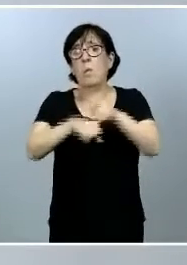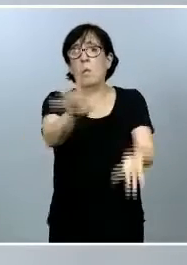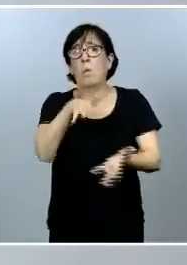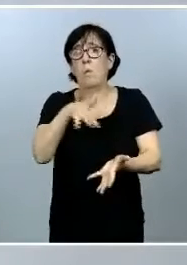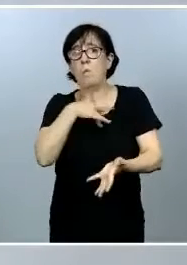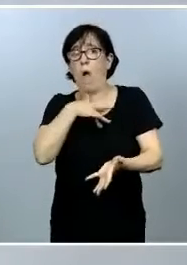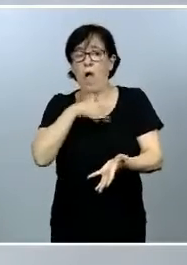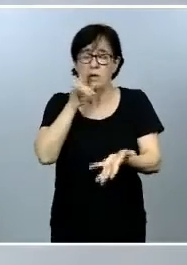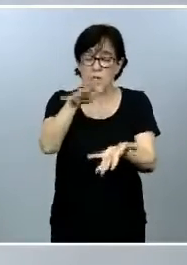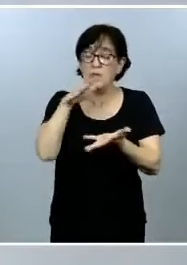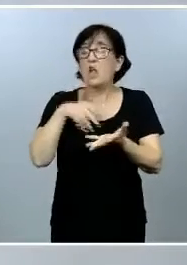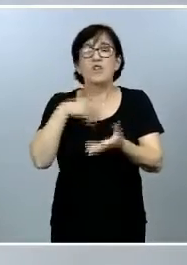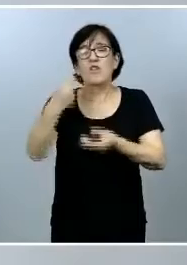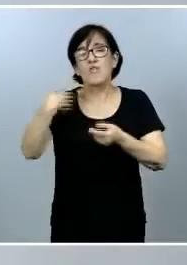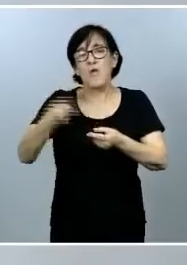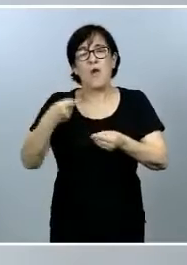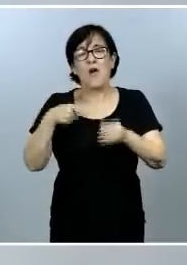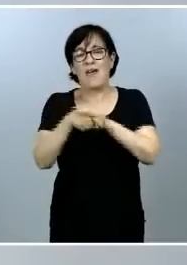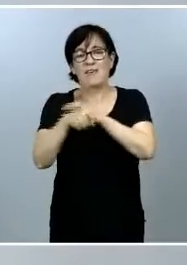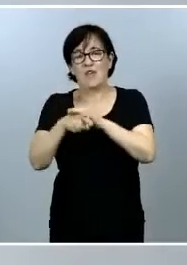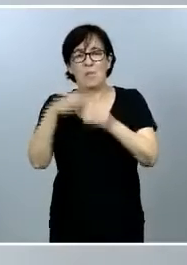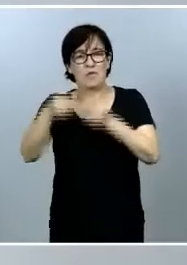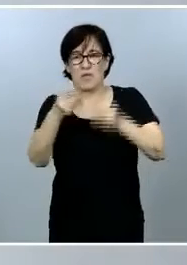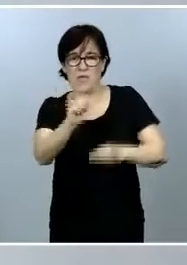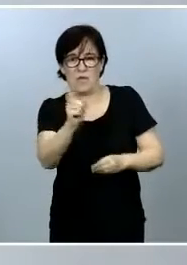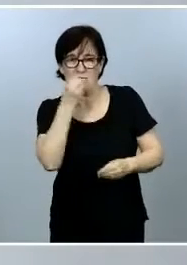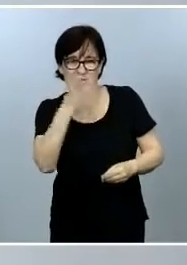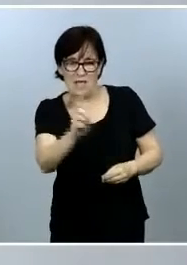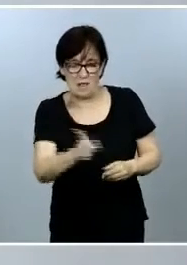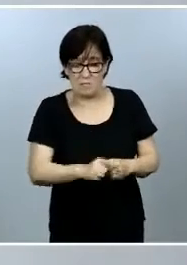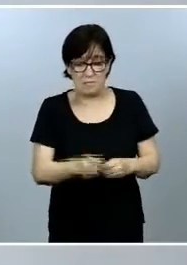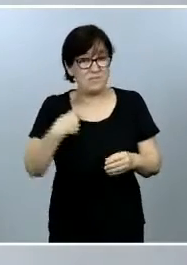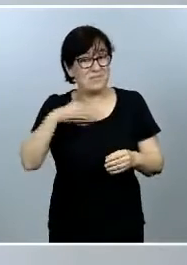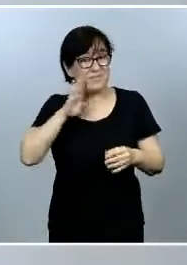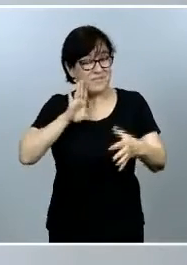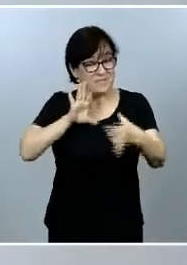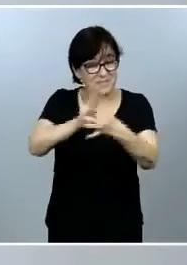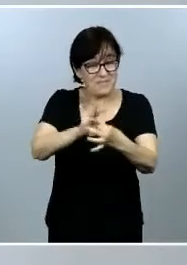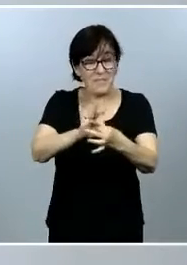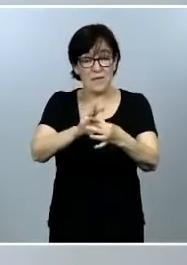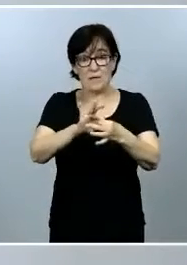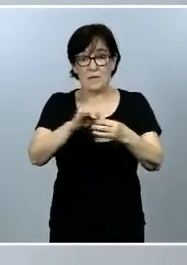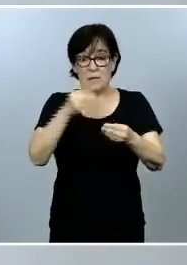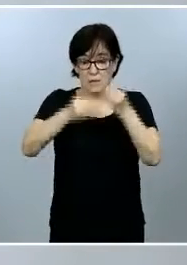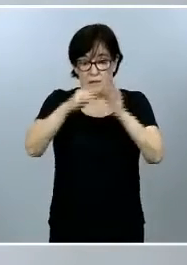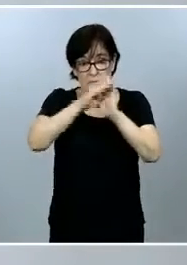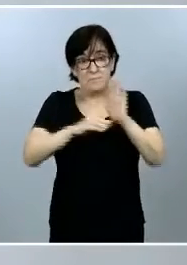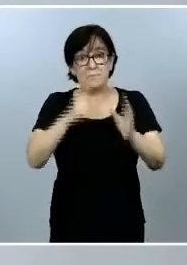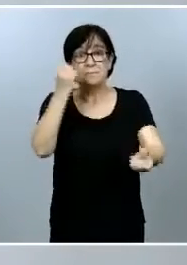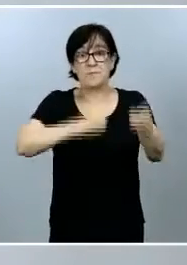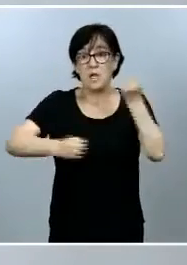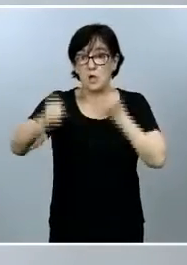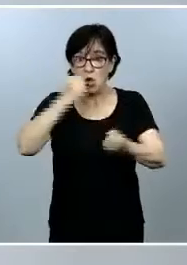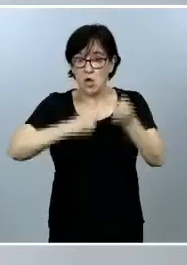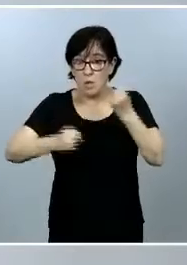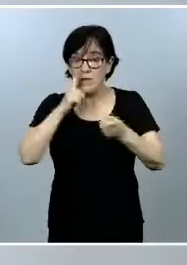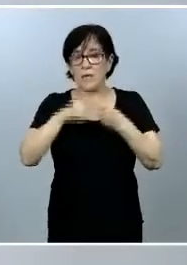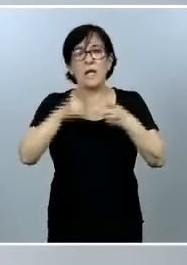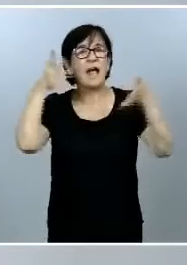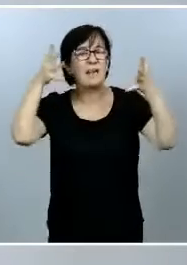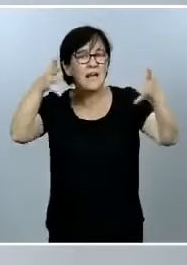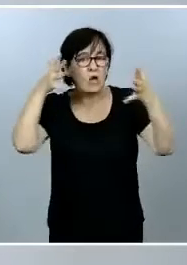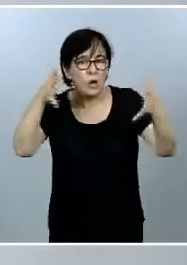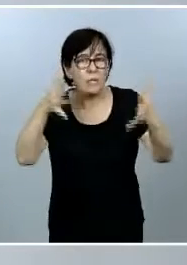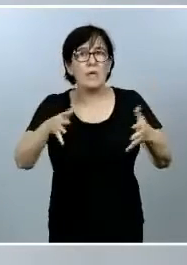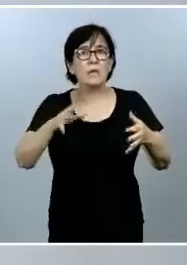supimos utilizarla. Por tanto, creemos que en línea con lo que han sido las líneas maestras de la economía circular, las recomendaciones de Naciones